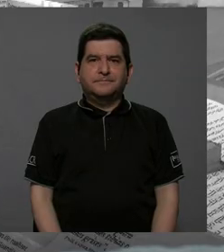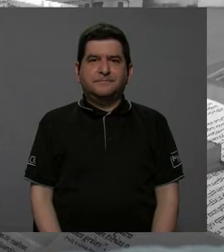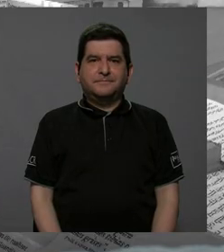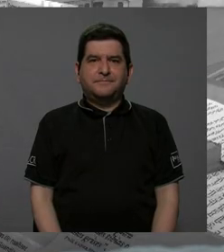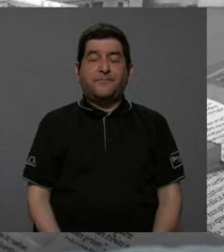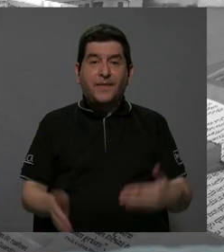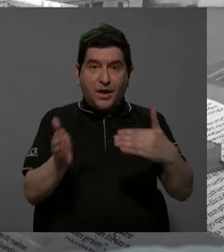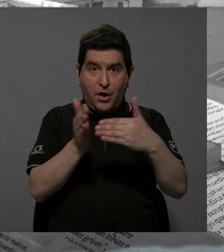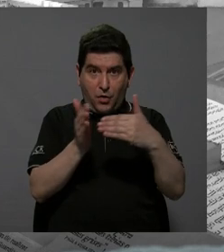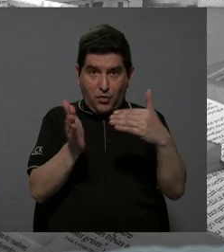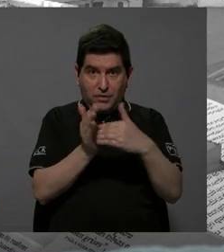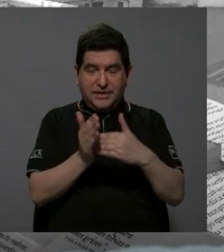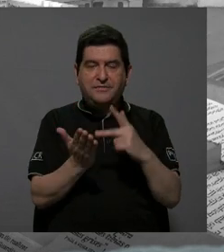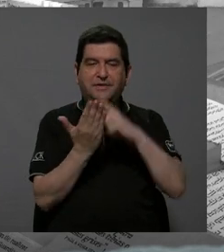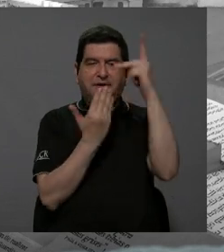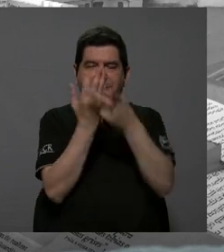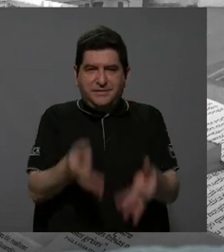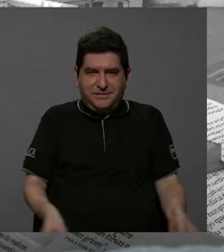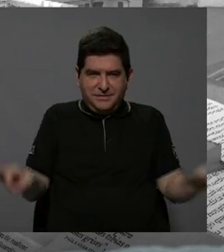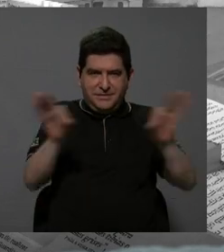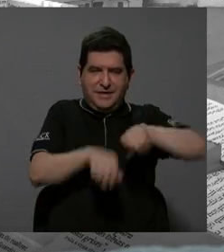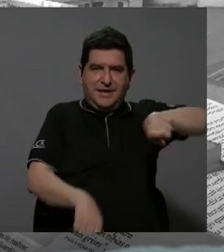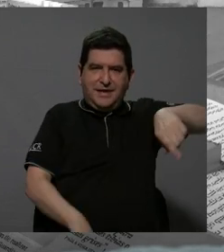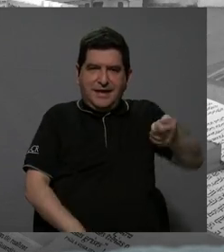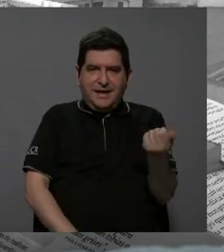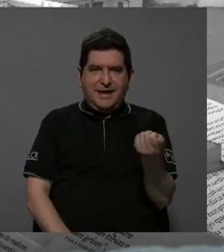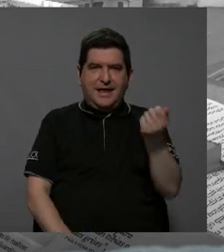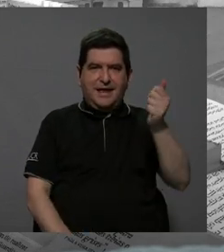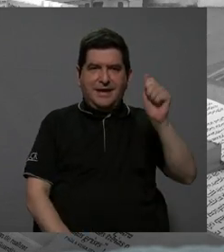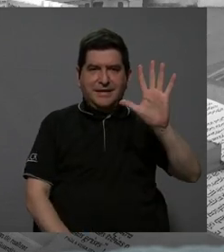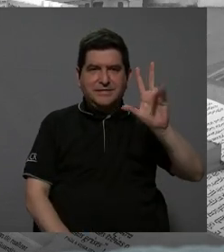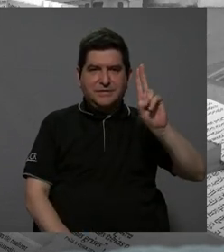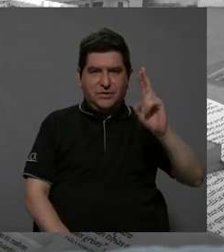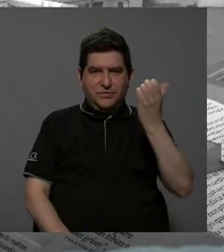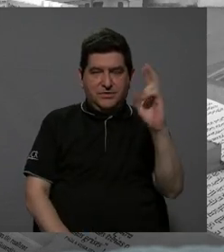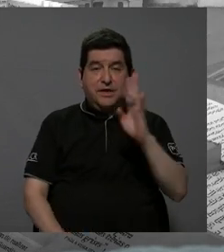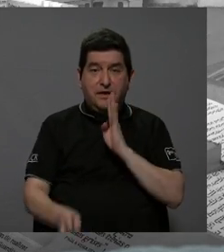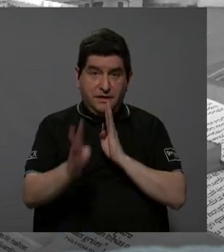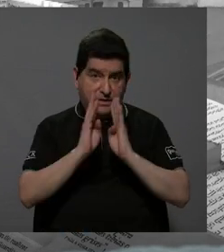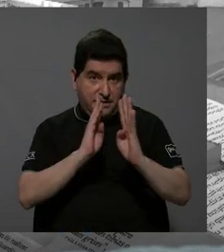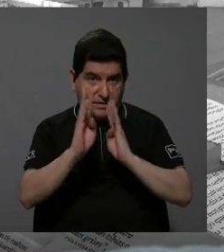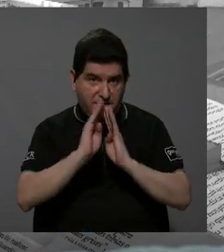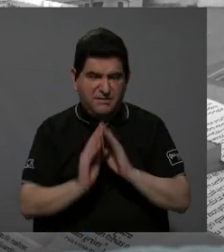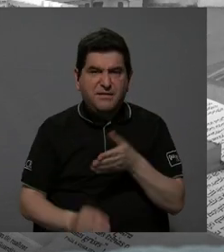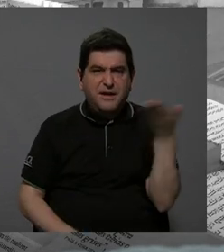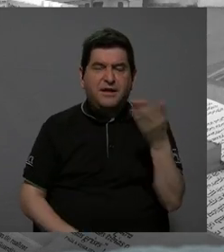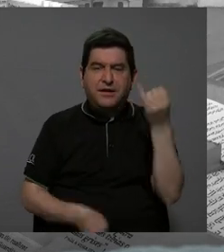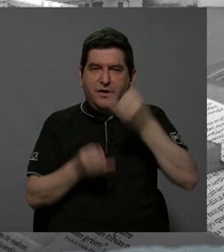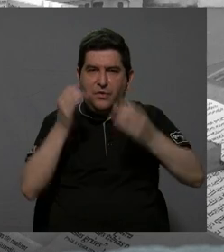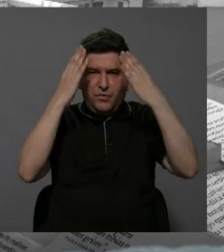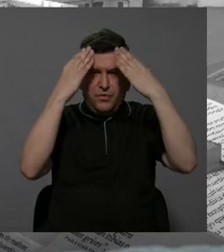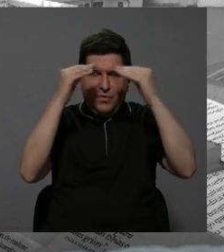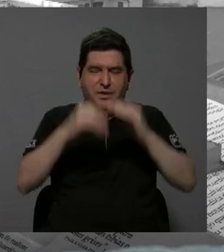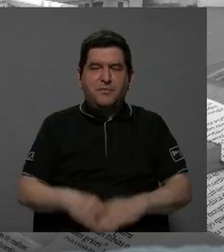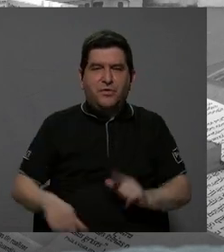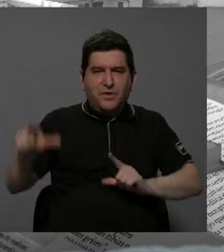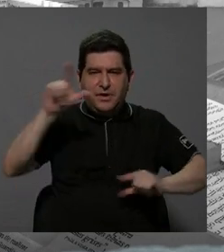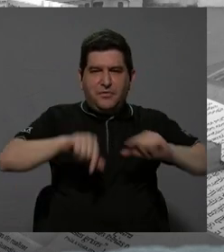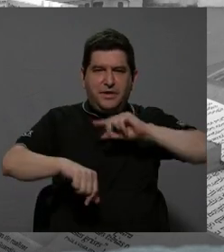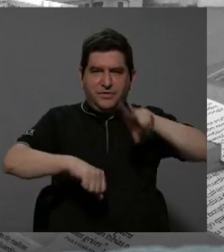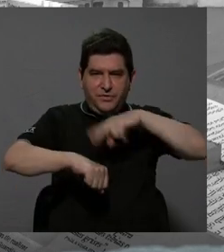Estamos de regreso con lo que importa, aquí por Canal 15 UCR, hablando del último informe del ANAME